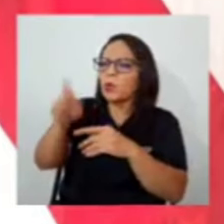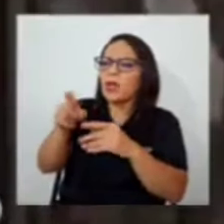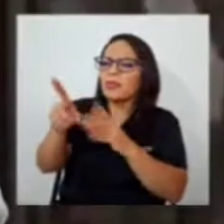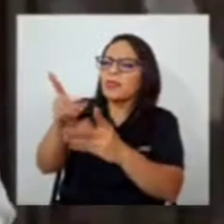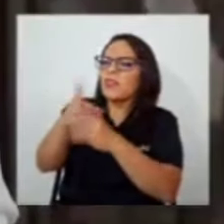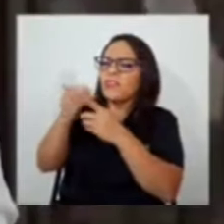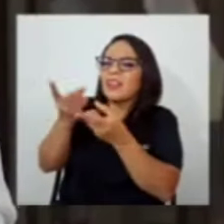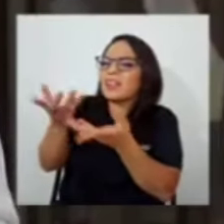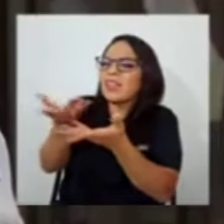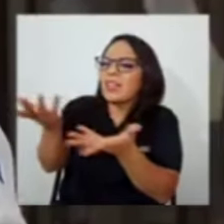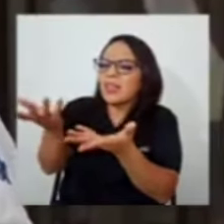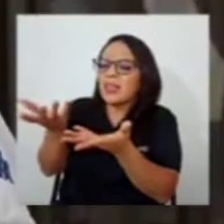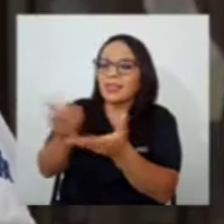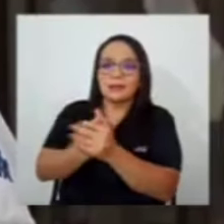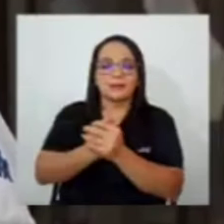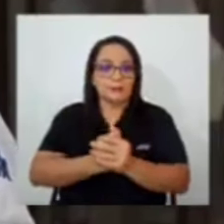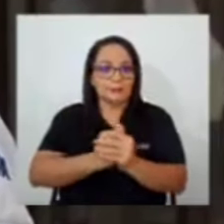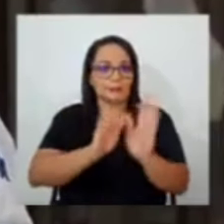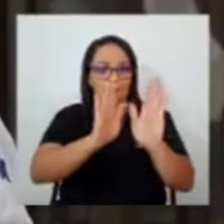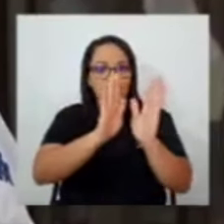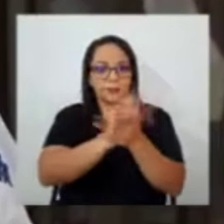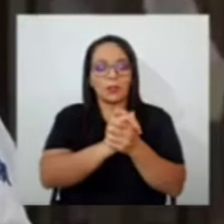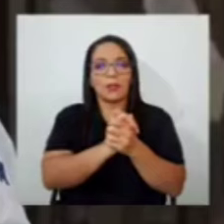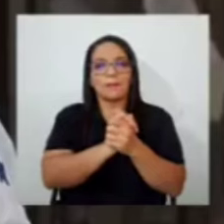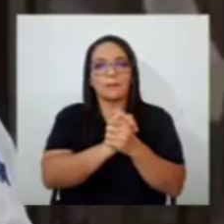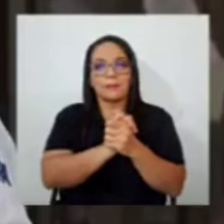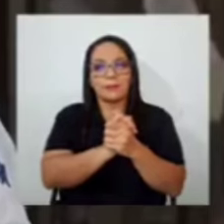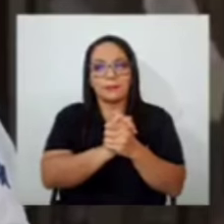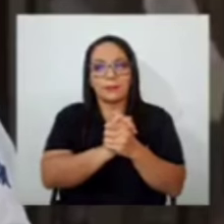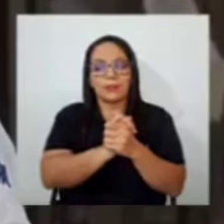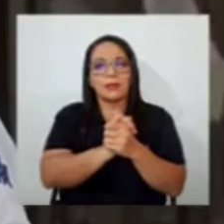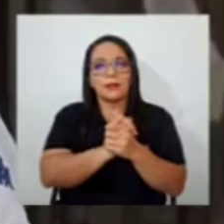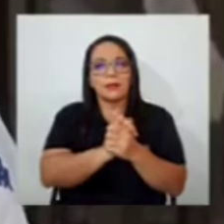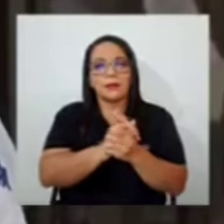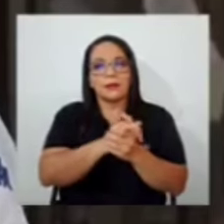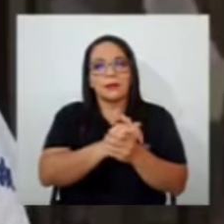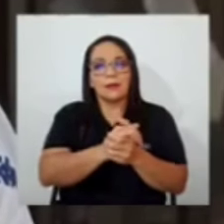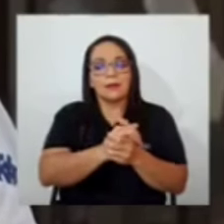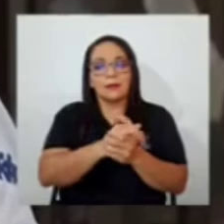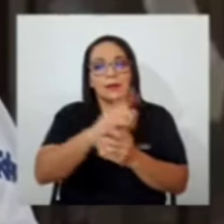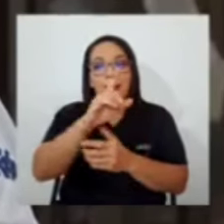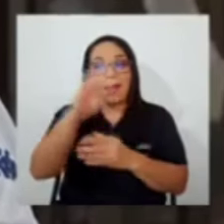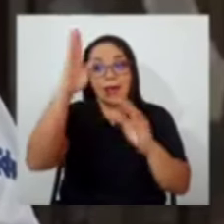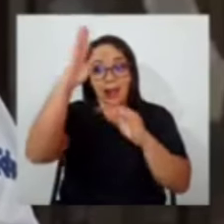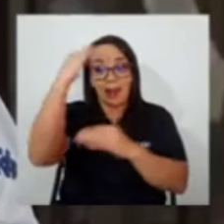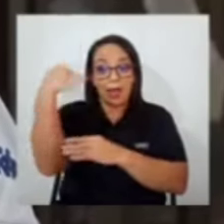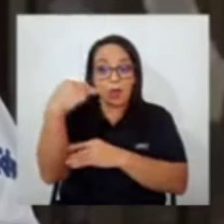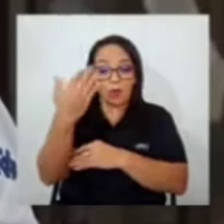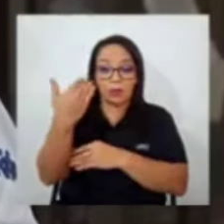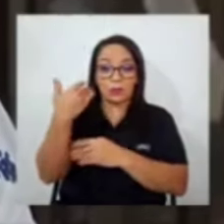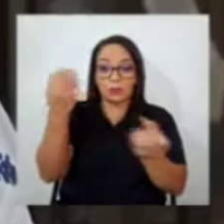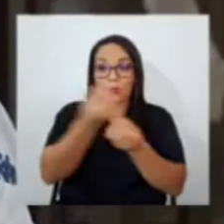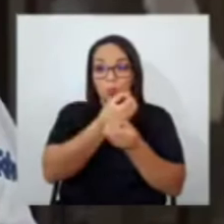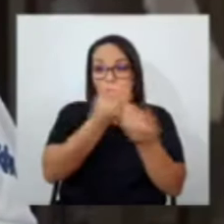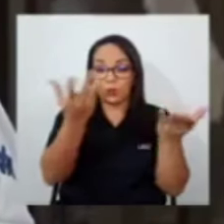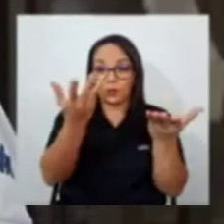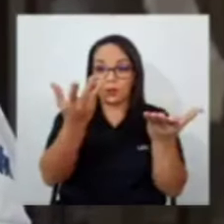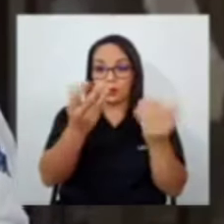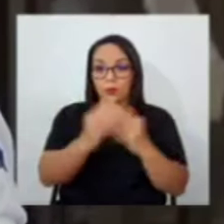Si nos remitimos a lo que publicó recientemente, doña Laura Chinchilla, se trata de